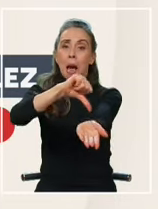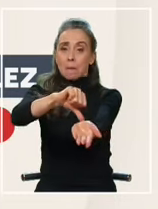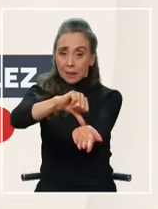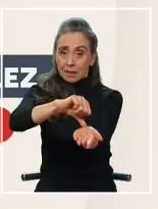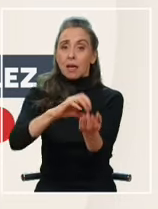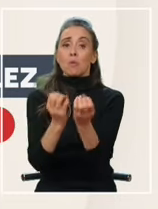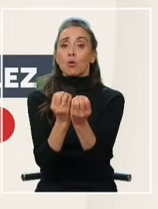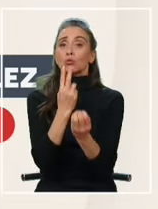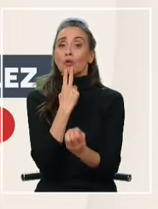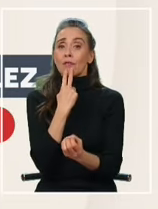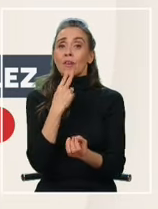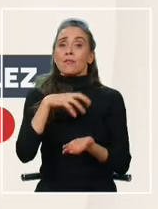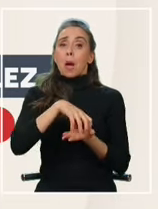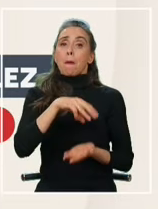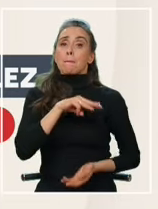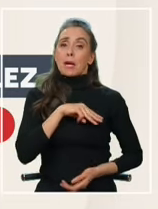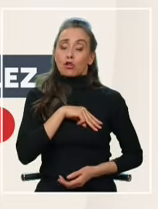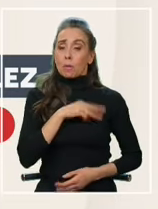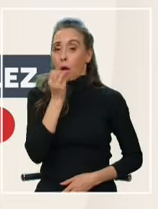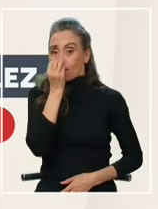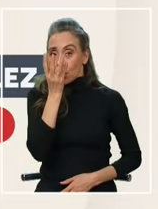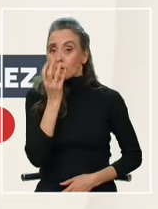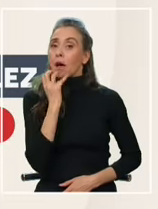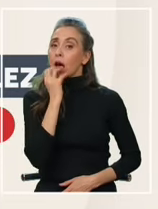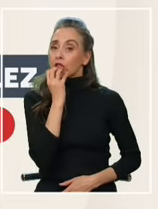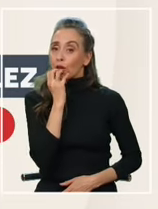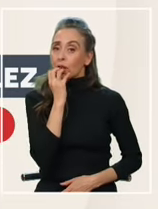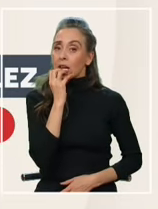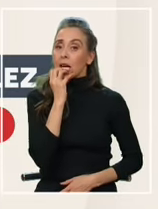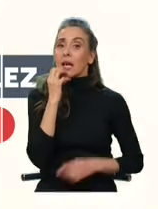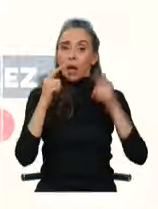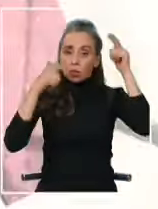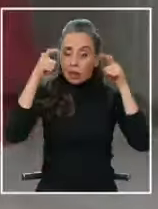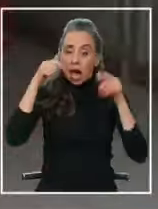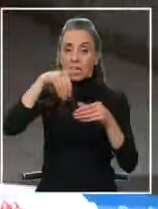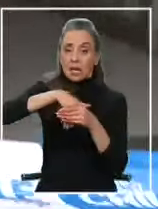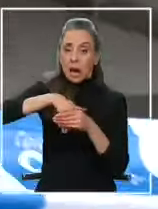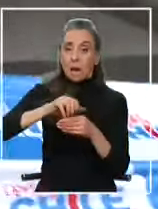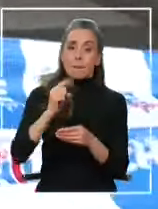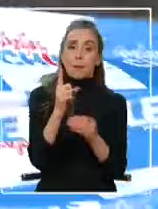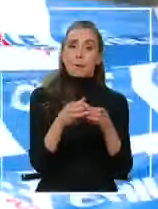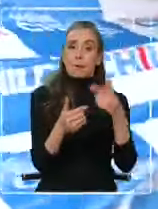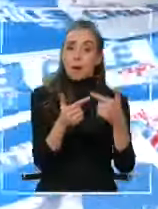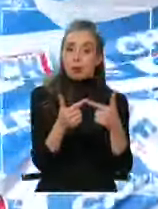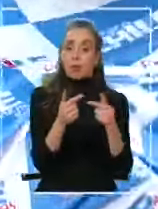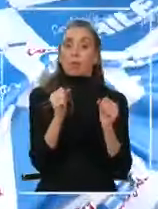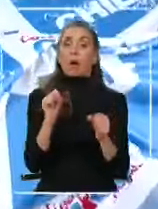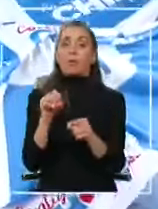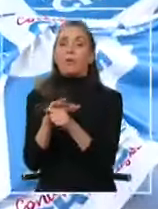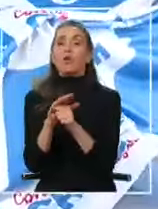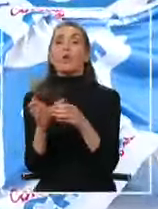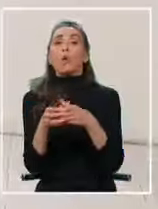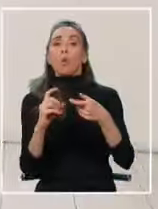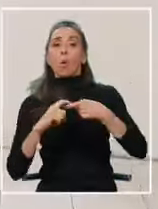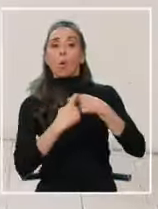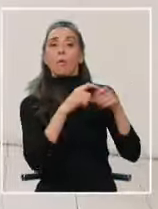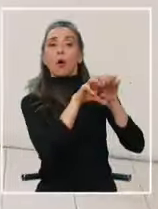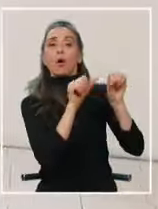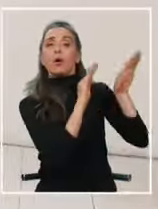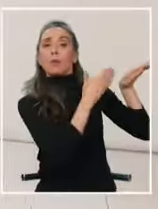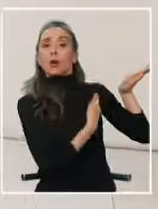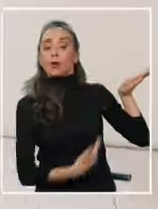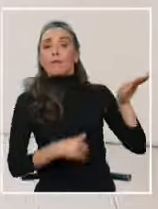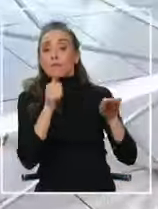populosas en la región metropolitana, la Florida, Antofagasta y Talca. Primarias que podrían incidir en el pacto oficialista porque aún